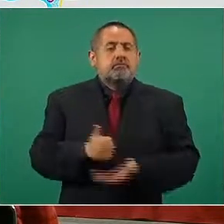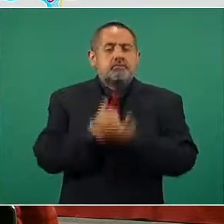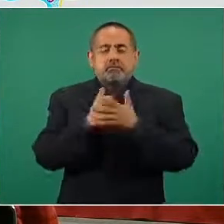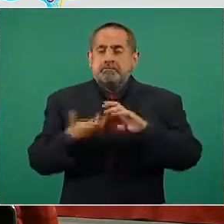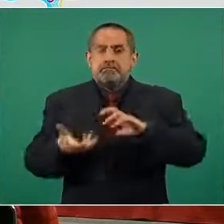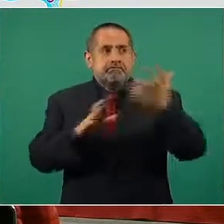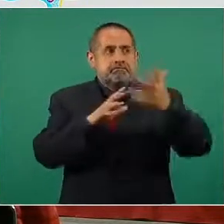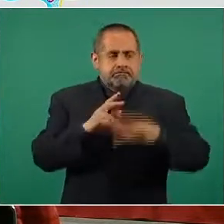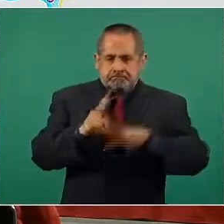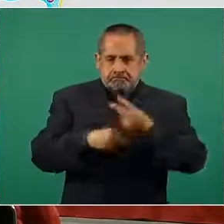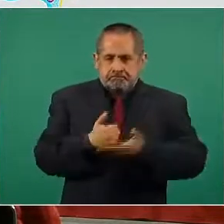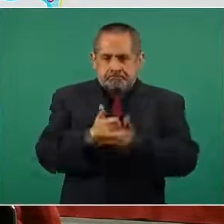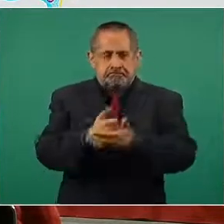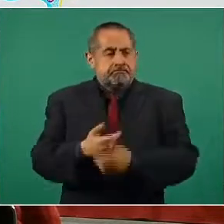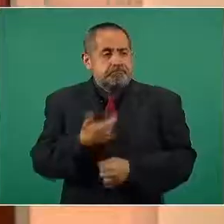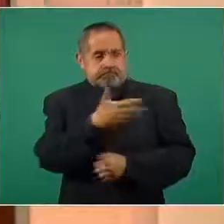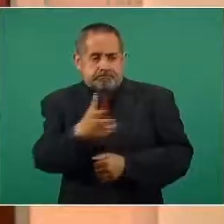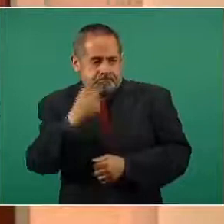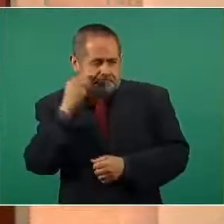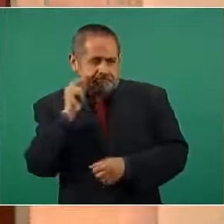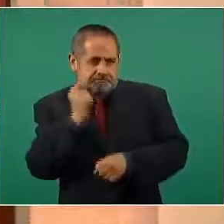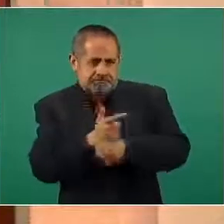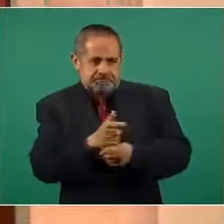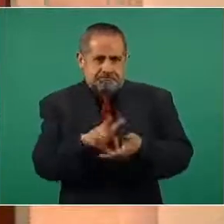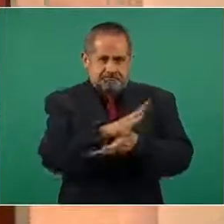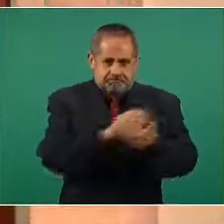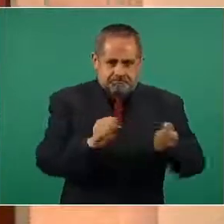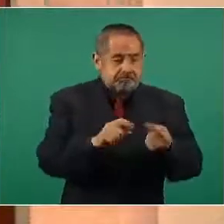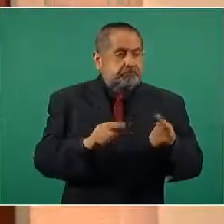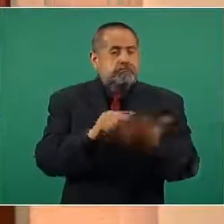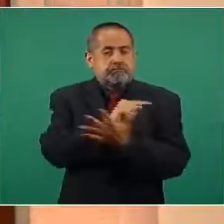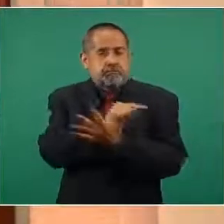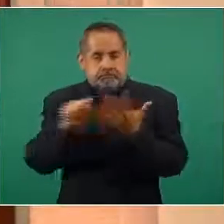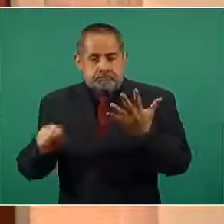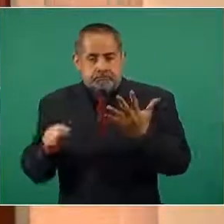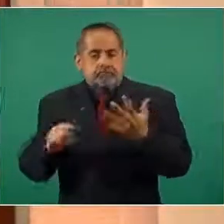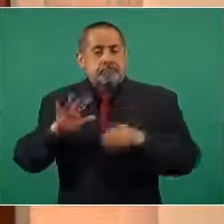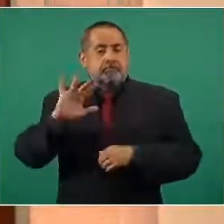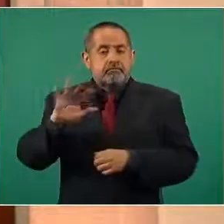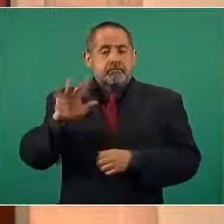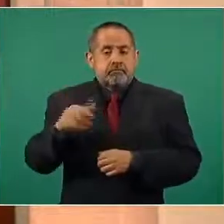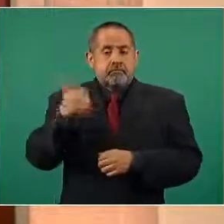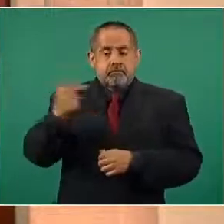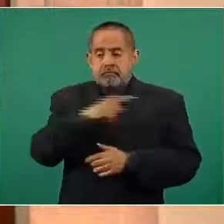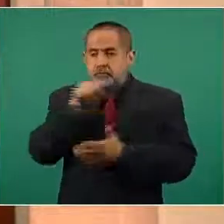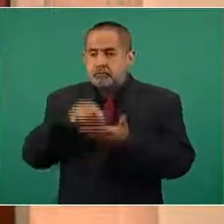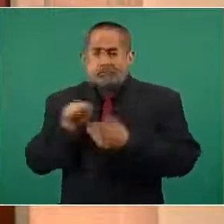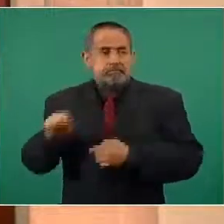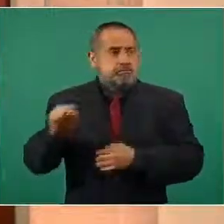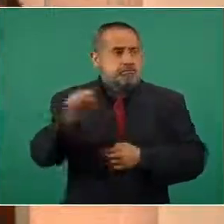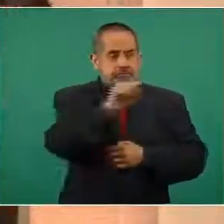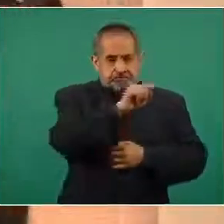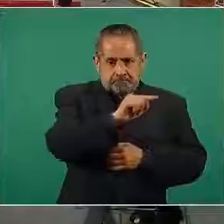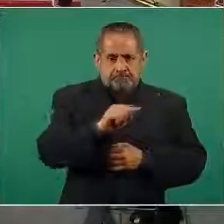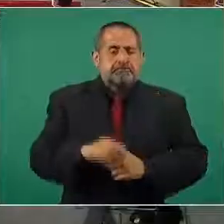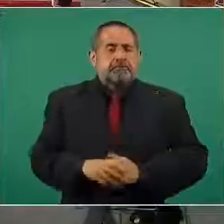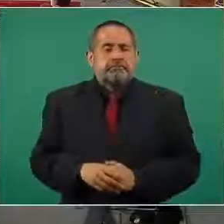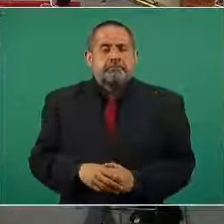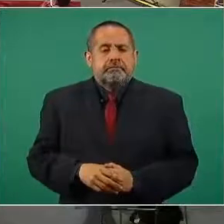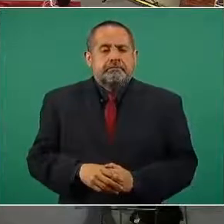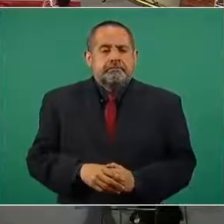intensiva de plantillos y presentación, y perdón, presencia en 56 instalaciones aeroportuarias. La que sigue, por favor.